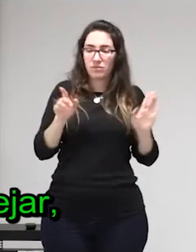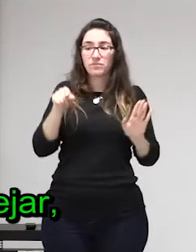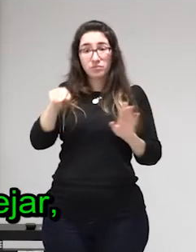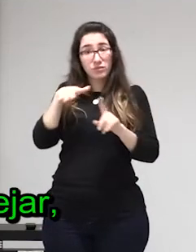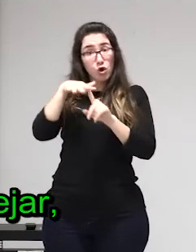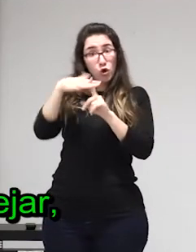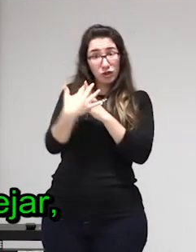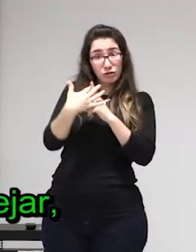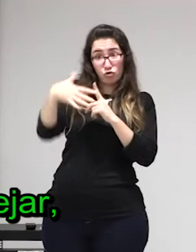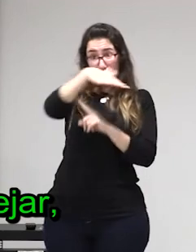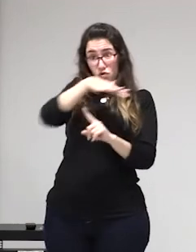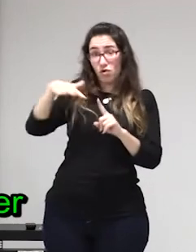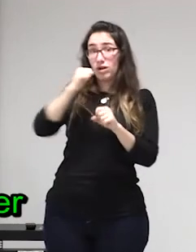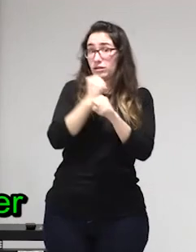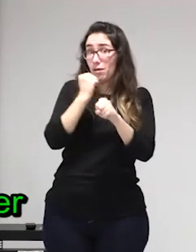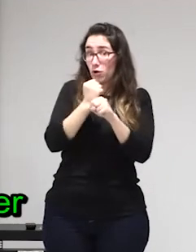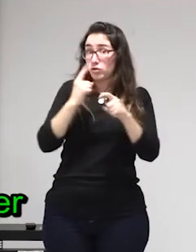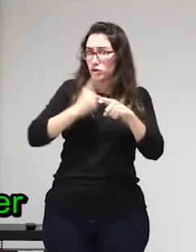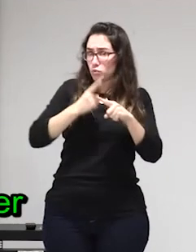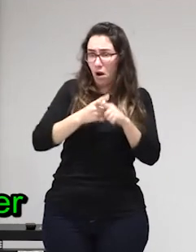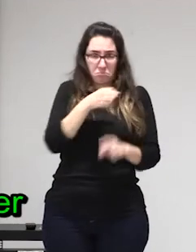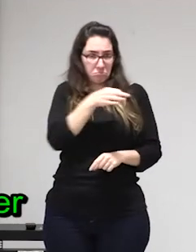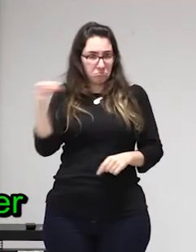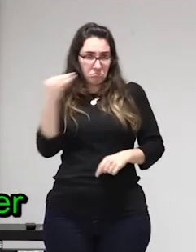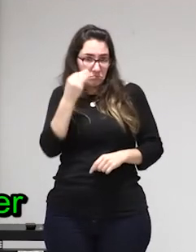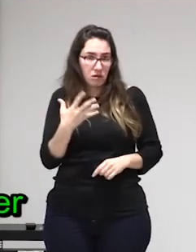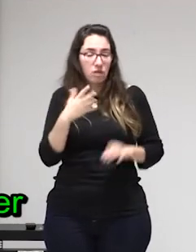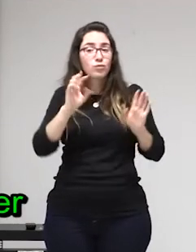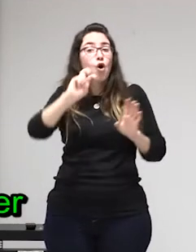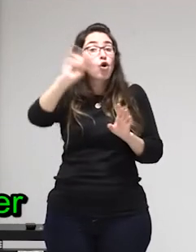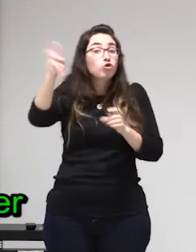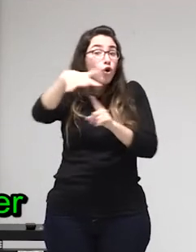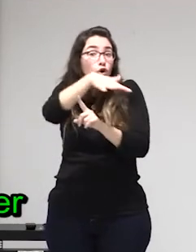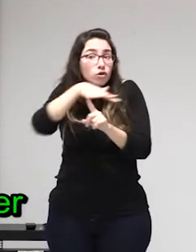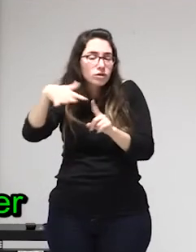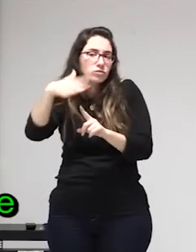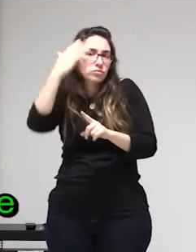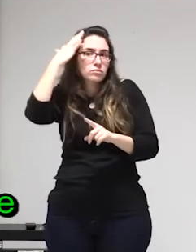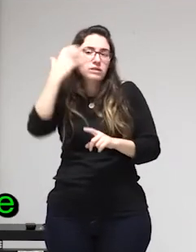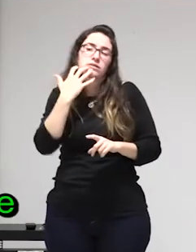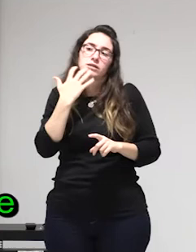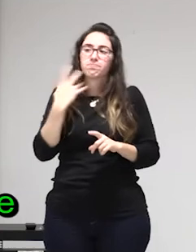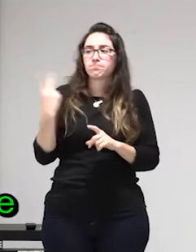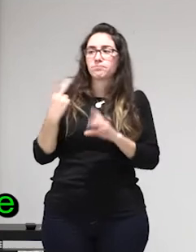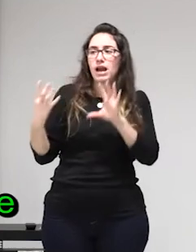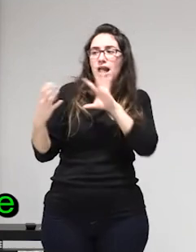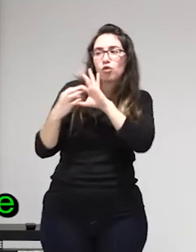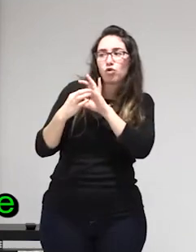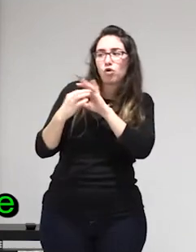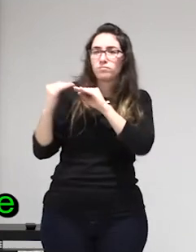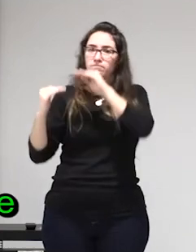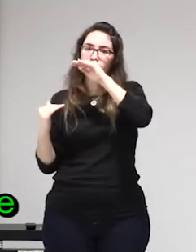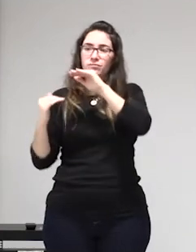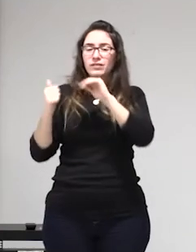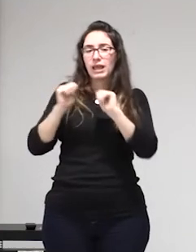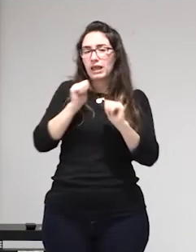dejar pues nos matan también podría responsabilizar a otra mujer de que existan los feminicidios no lo hago porque es que me parece